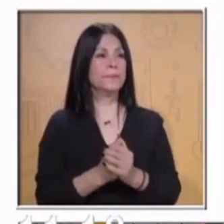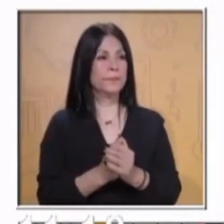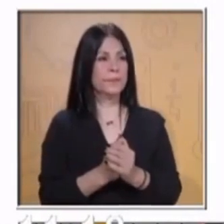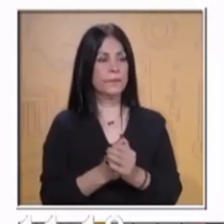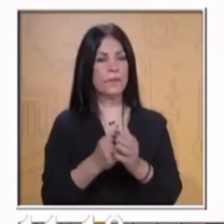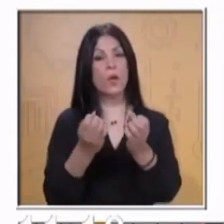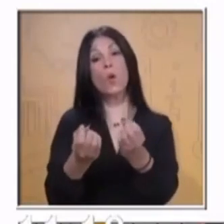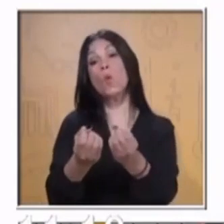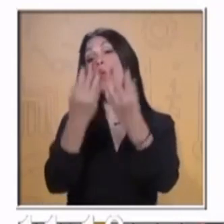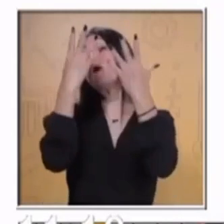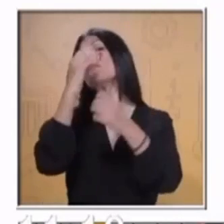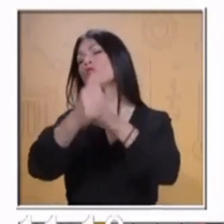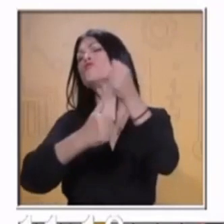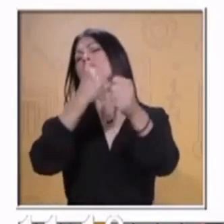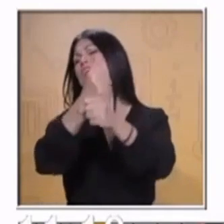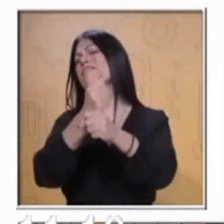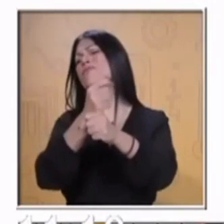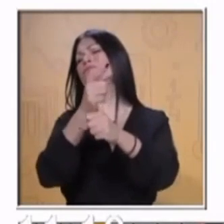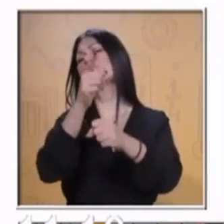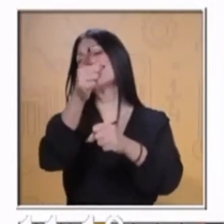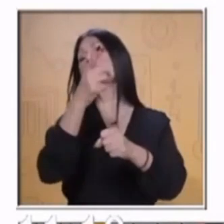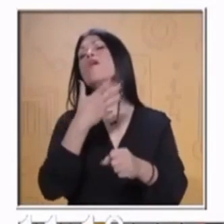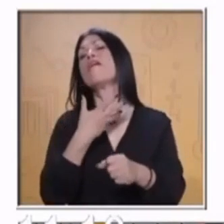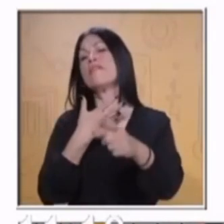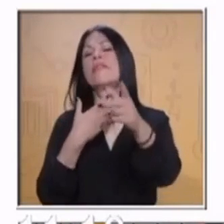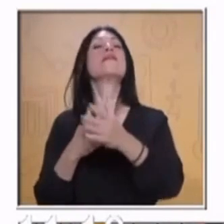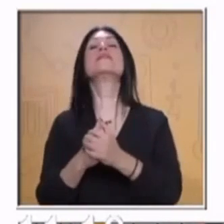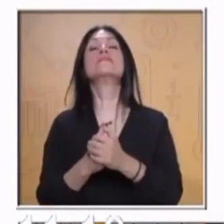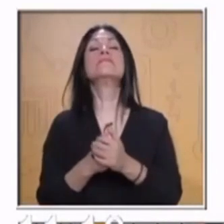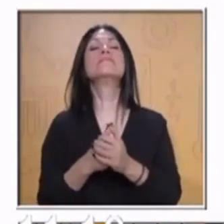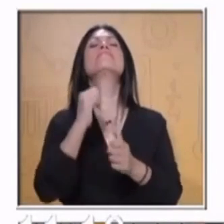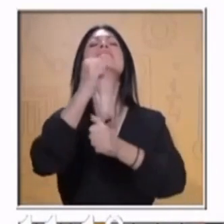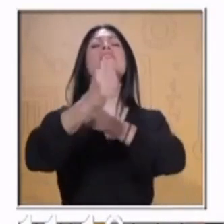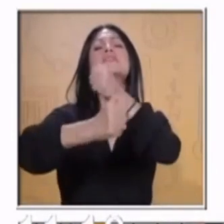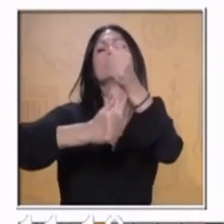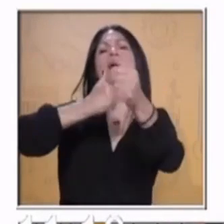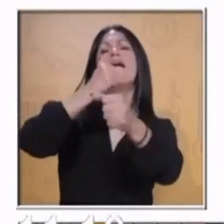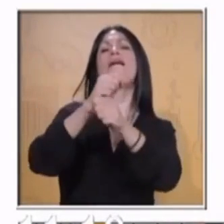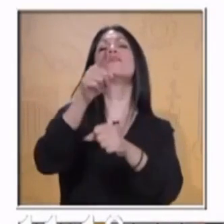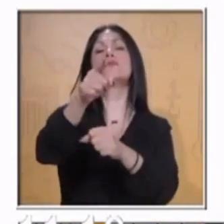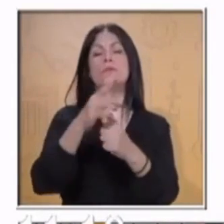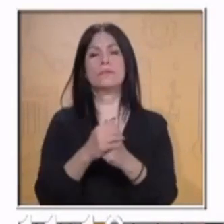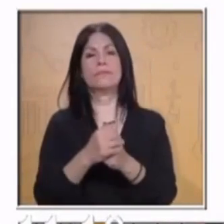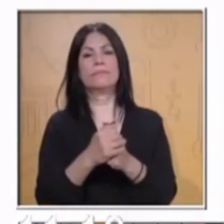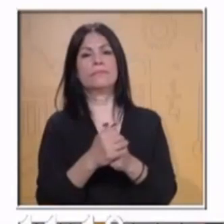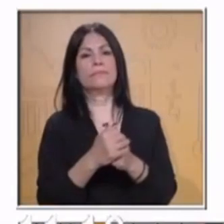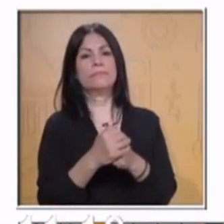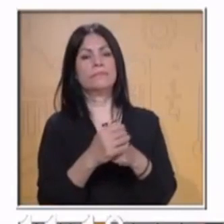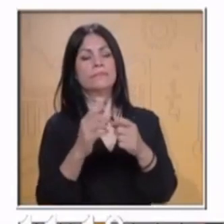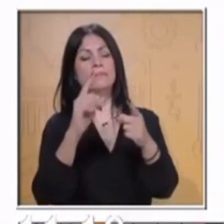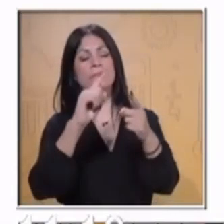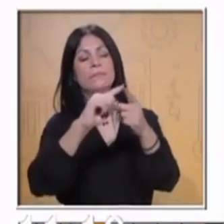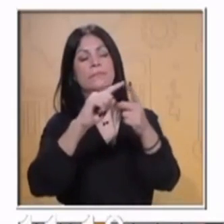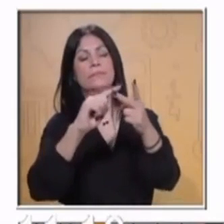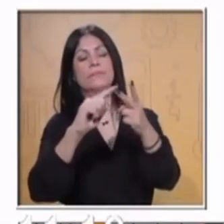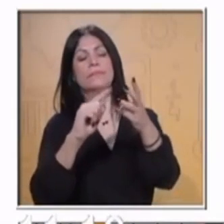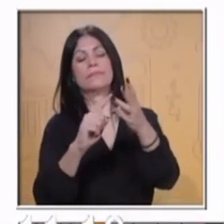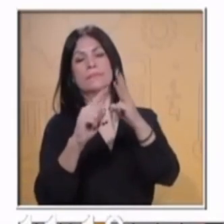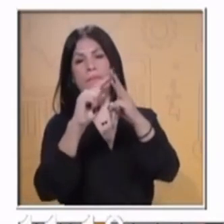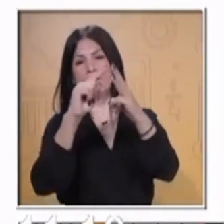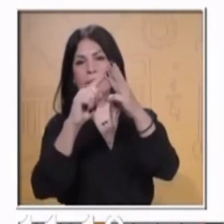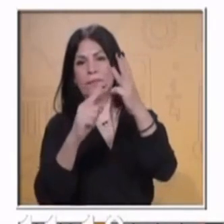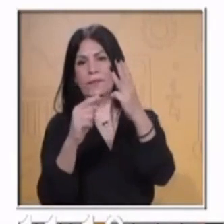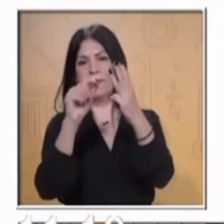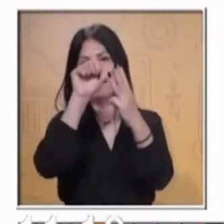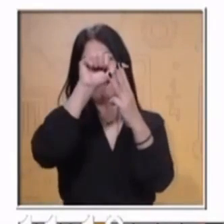años tienes? ¿Cuántos años tienes? Aquí te dan tres opciones, de 5 a 15 años,